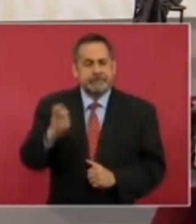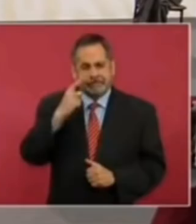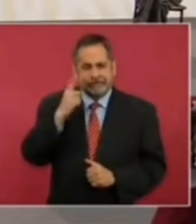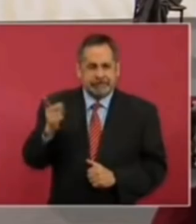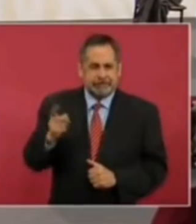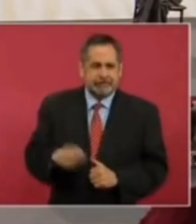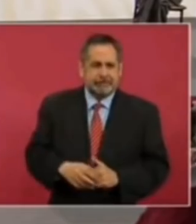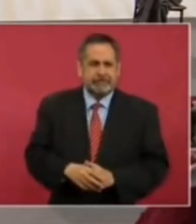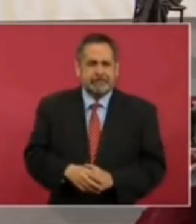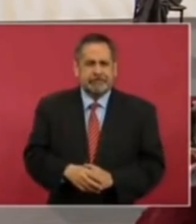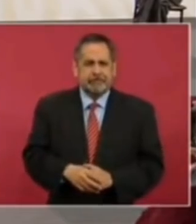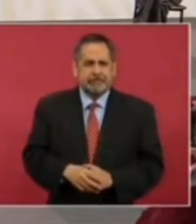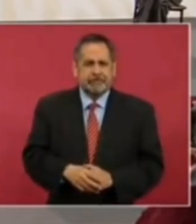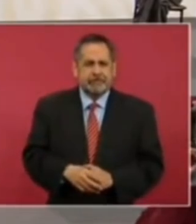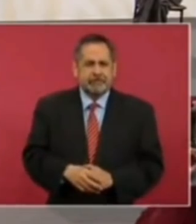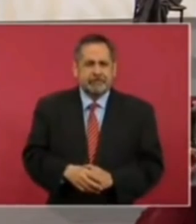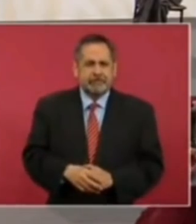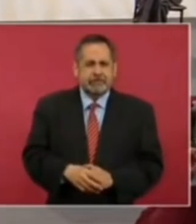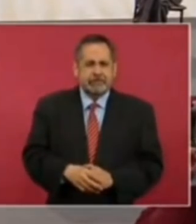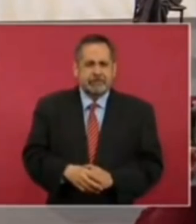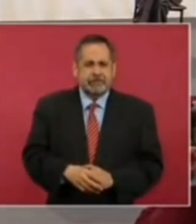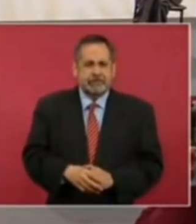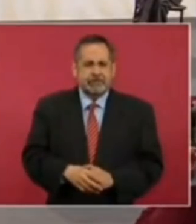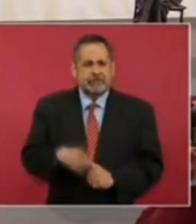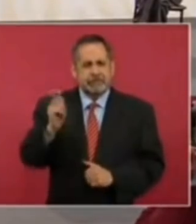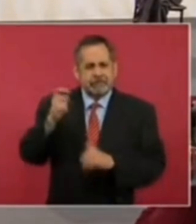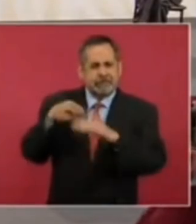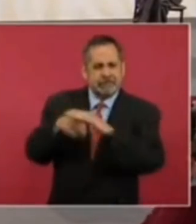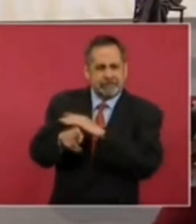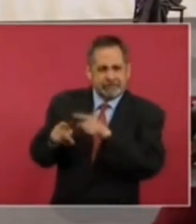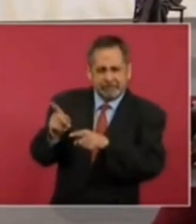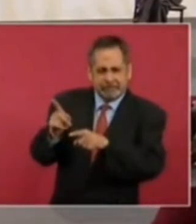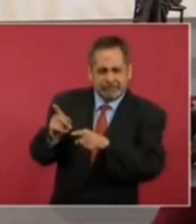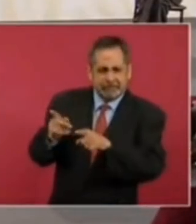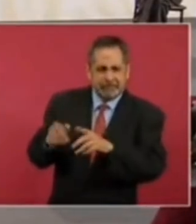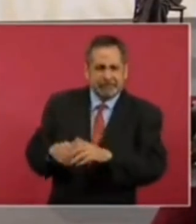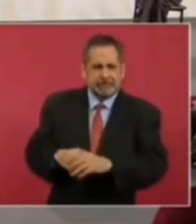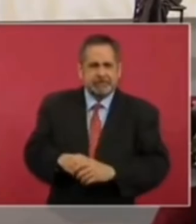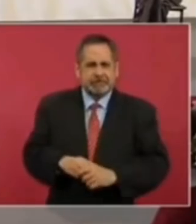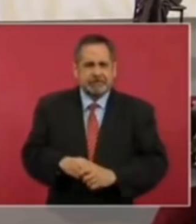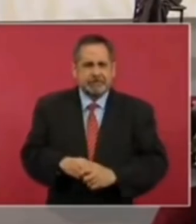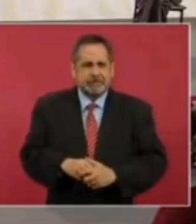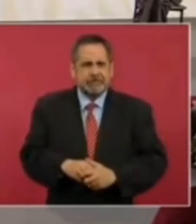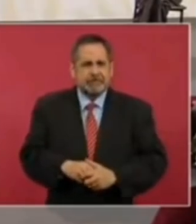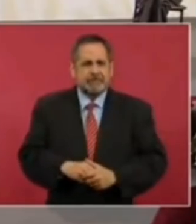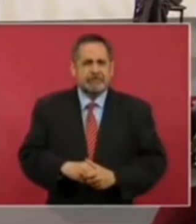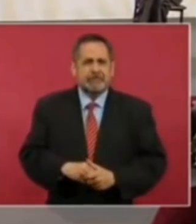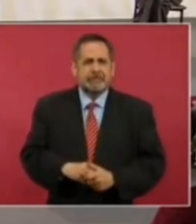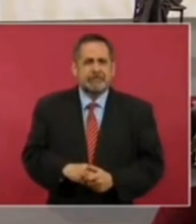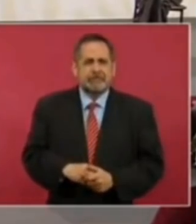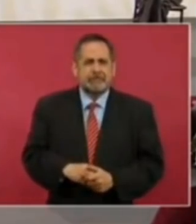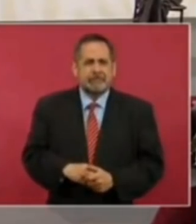instalaciones. Amigos y amigas, como siempre, como siempre, doble discurso, doble cara.